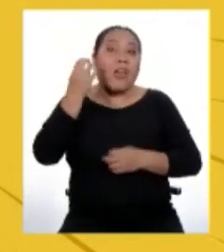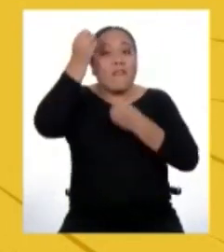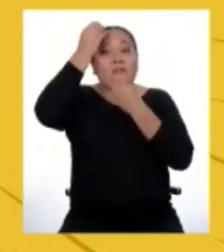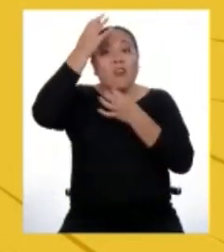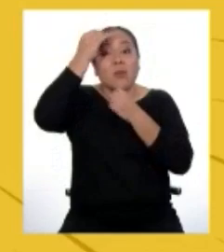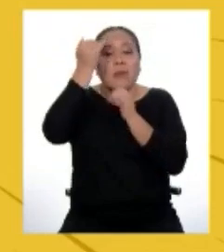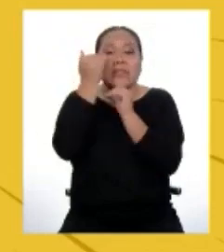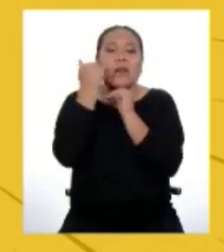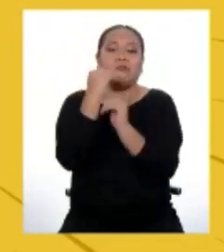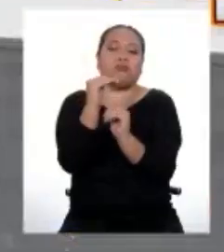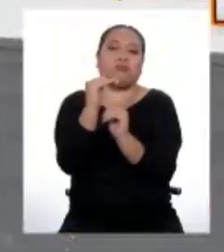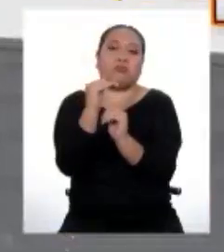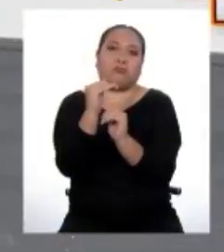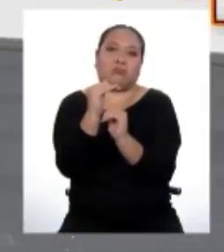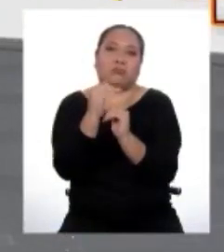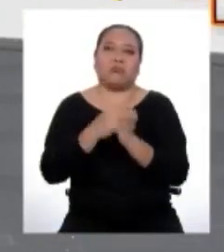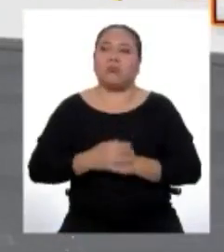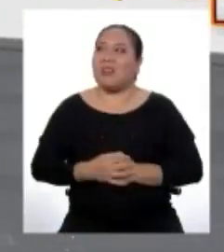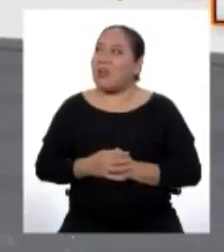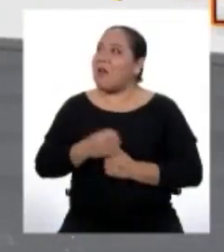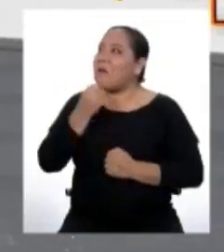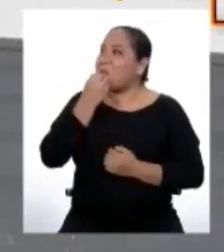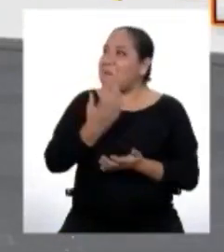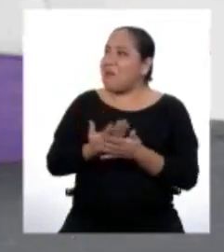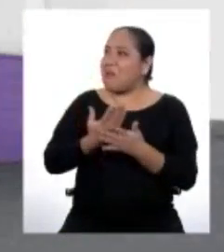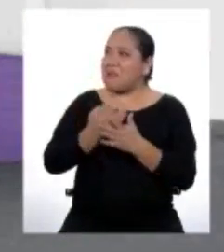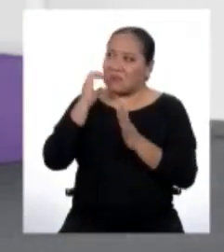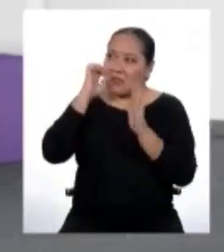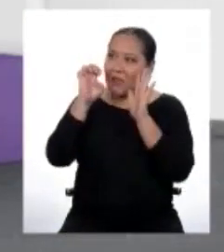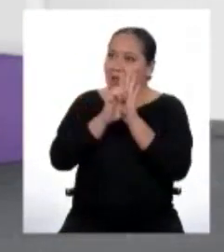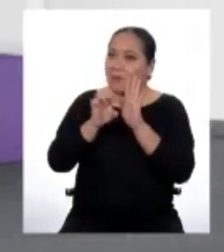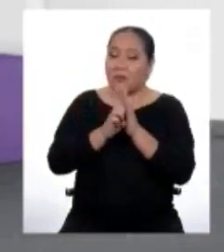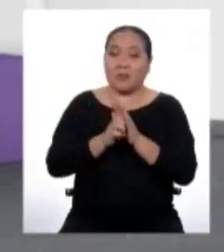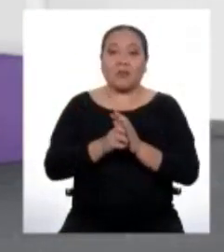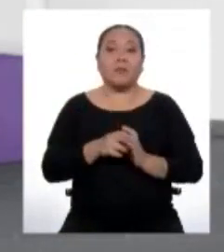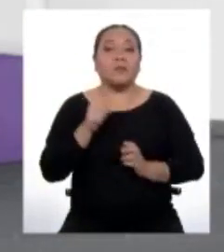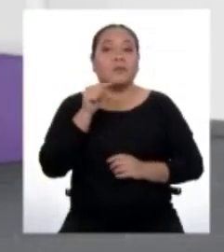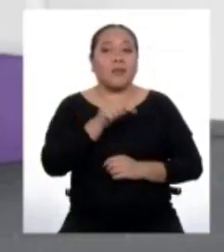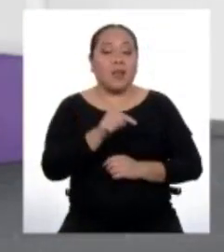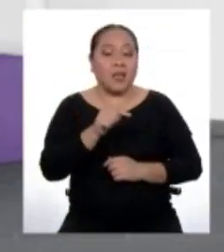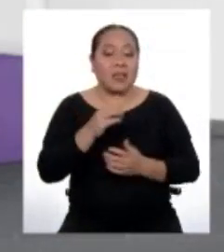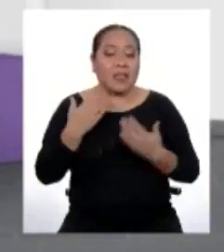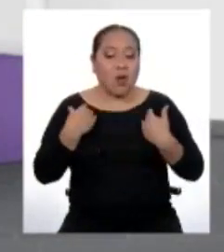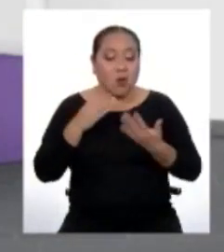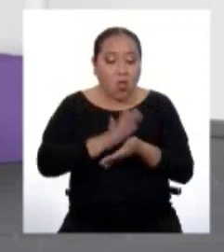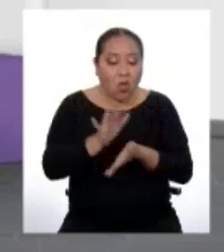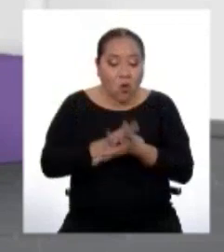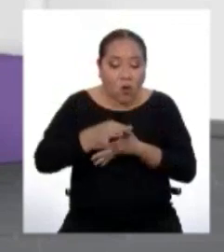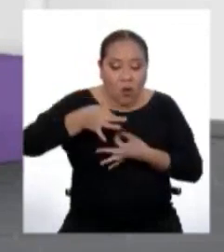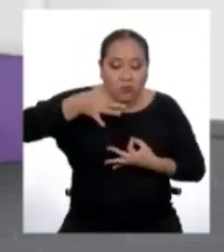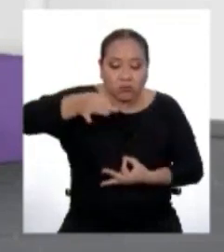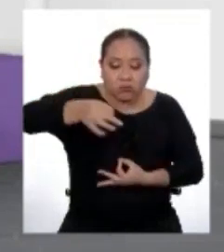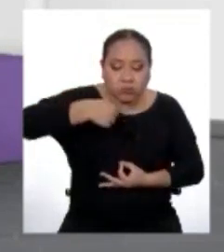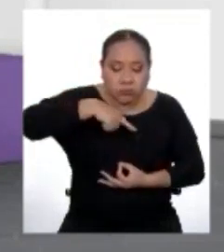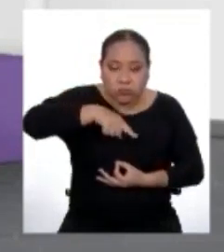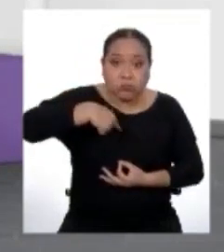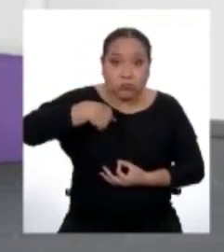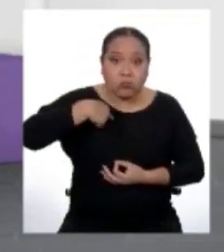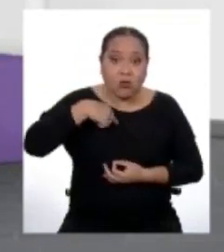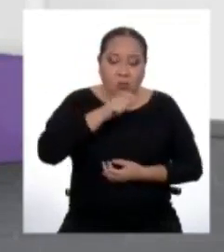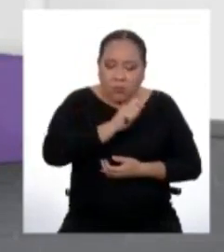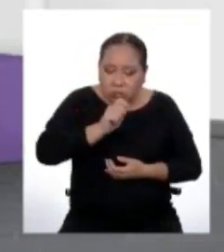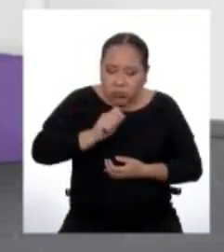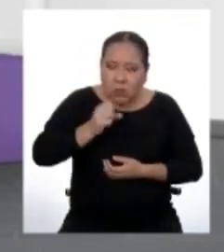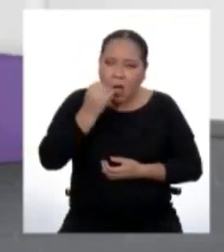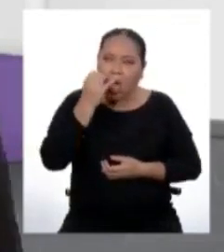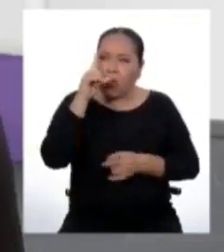muy breve. ¡Qué buenos ejemplos, Doris! Mira, justo aquí tengo una hoja donde he apuntado algunas preguntas